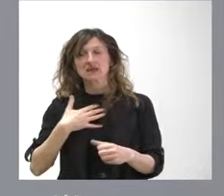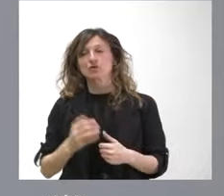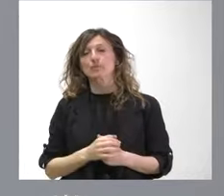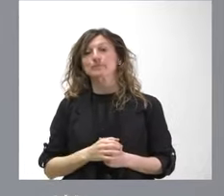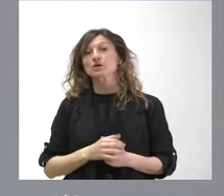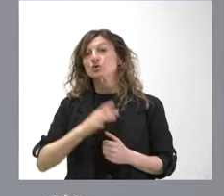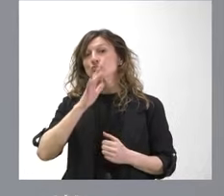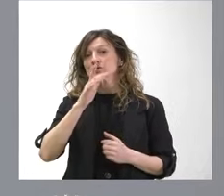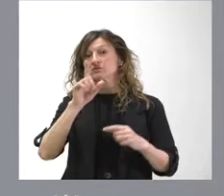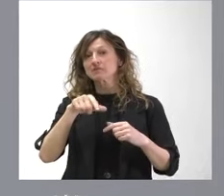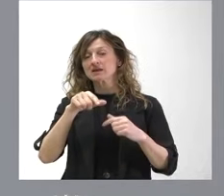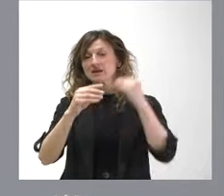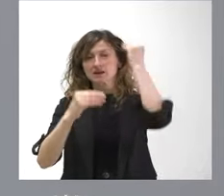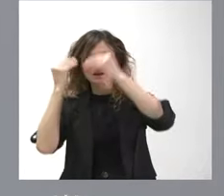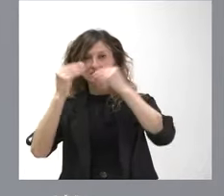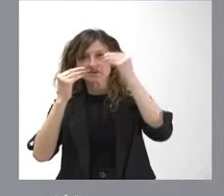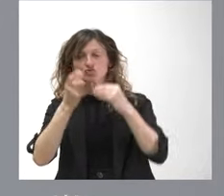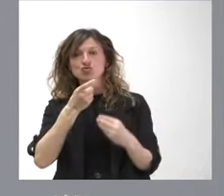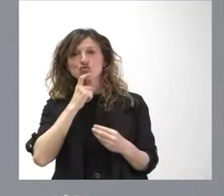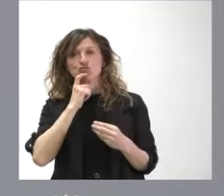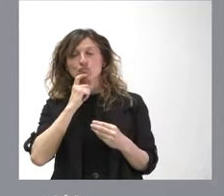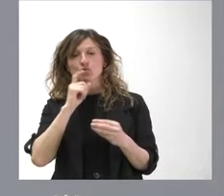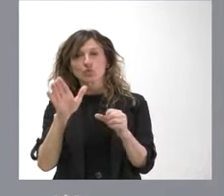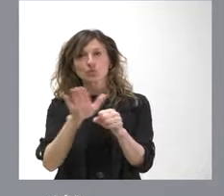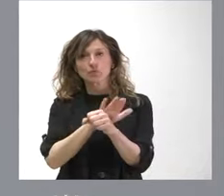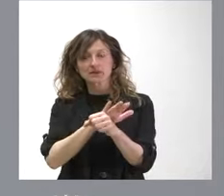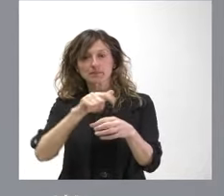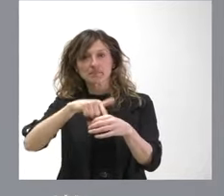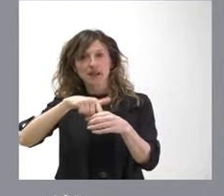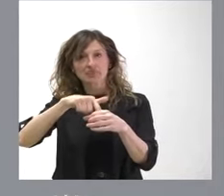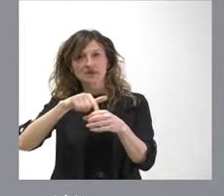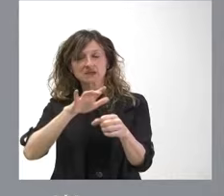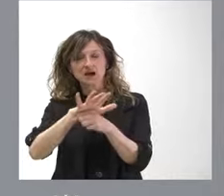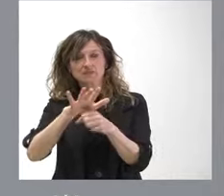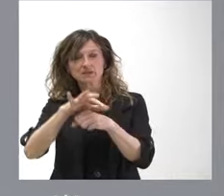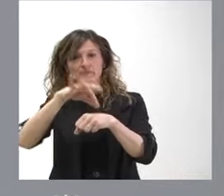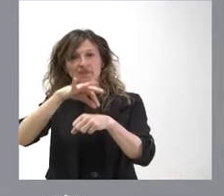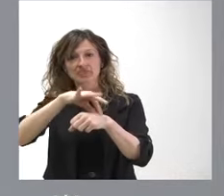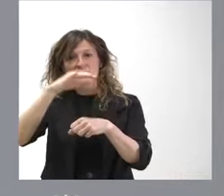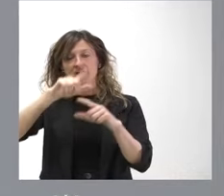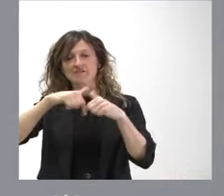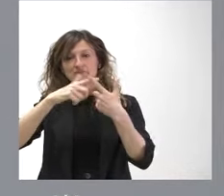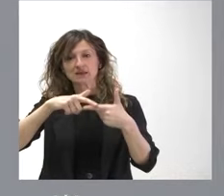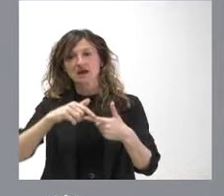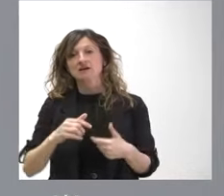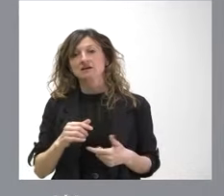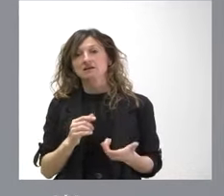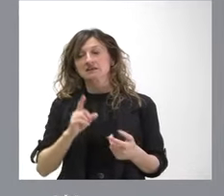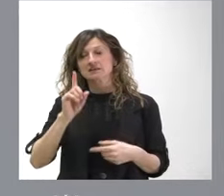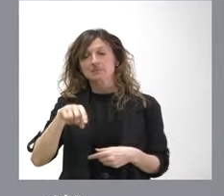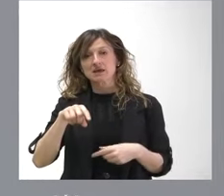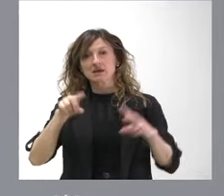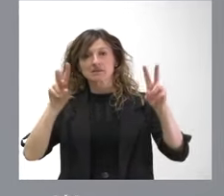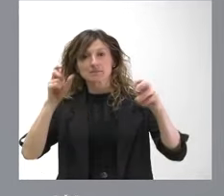oportuno abrir una reflexión de cómo poder cubrir estas plazas que fundamentalmente es en ámbito de la medicina familiar y comunitaria y en el mundo